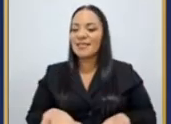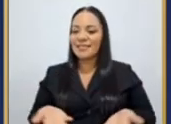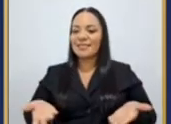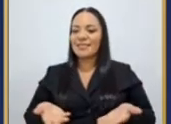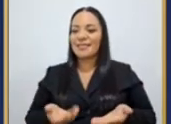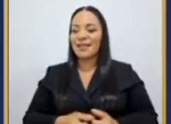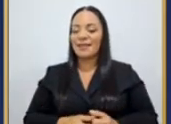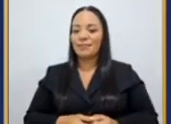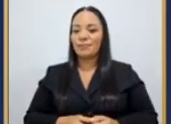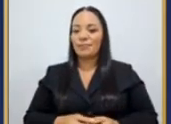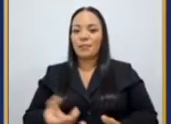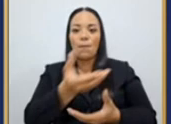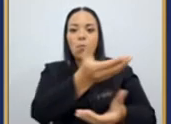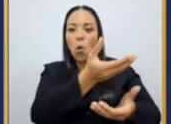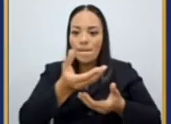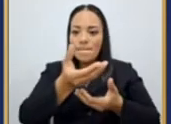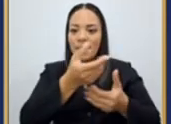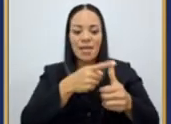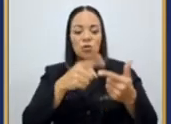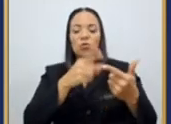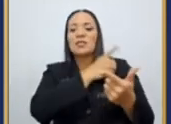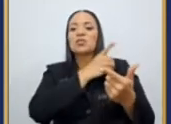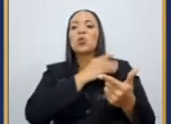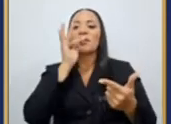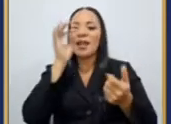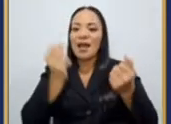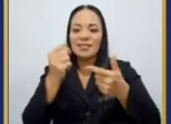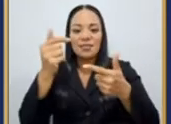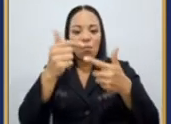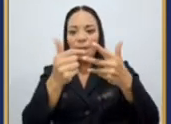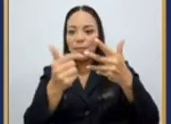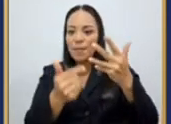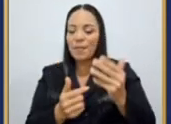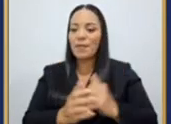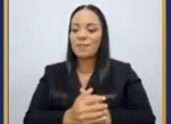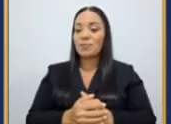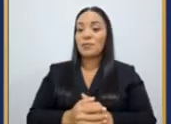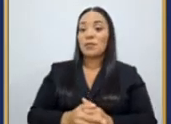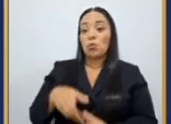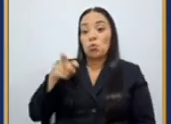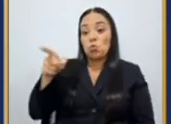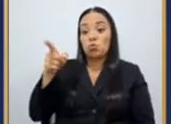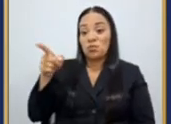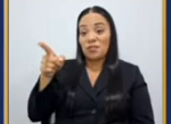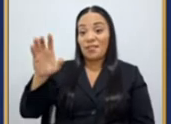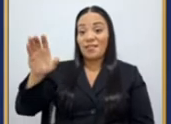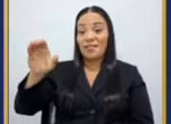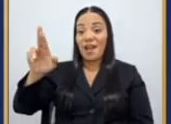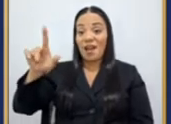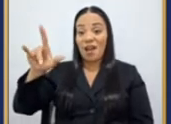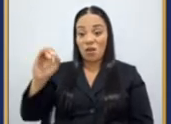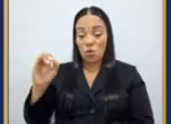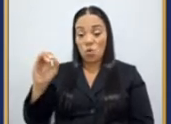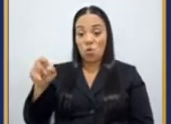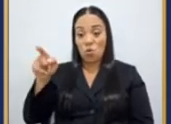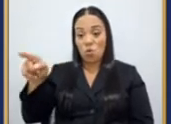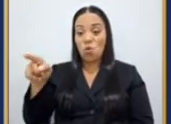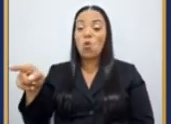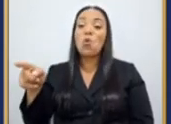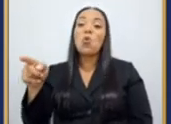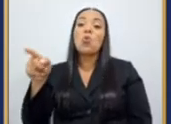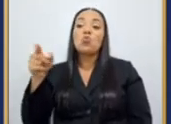los bomberos, la dirección de tránsito, etc. Y que usted ahora dice que